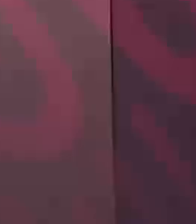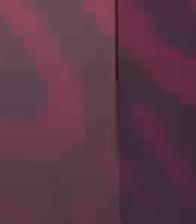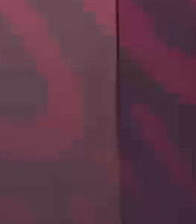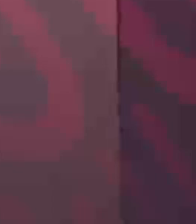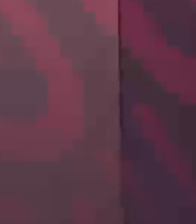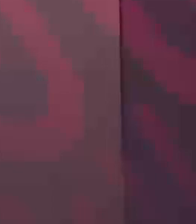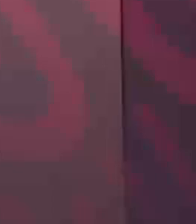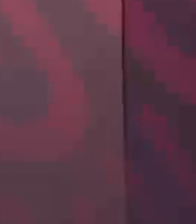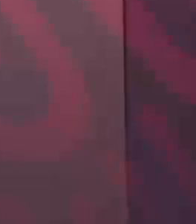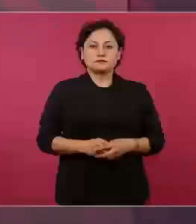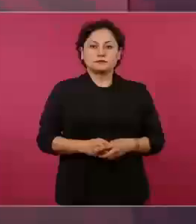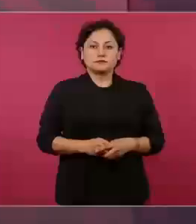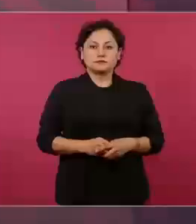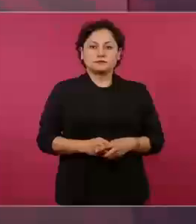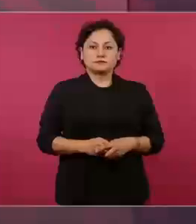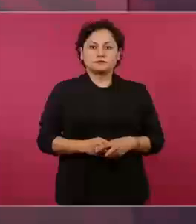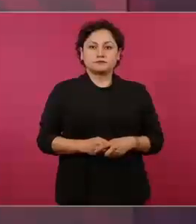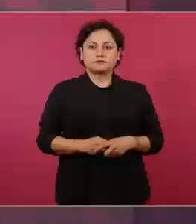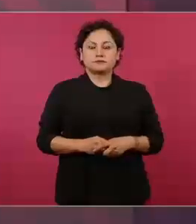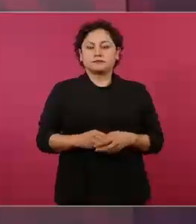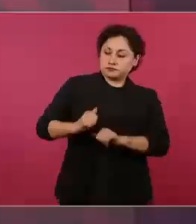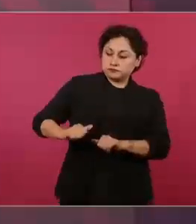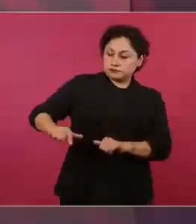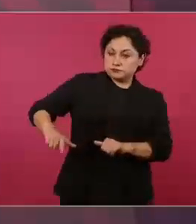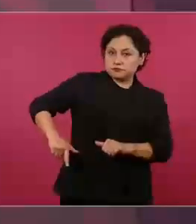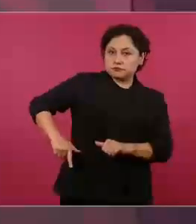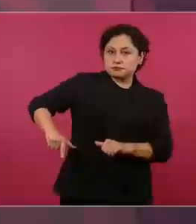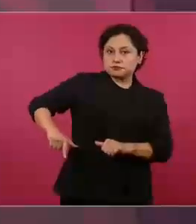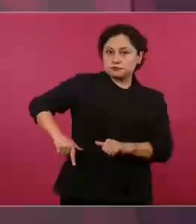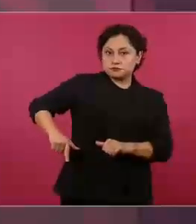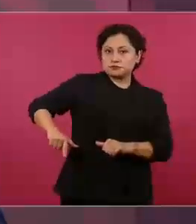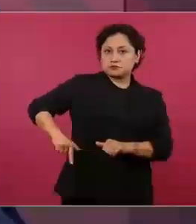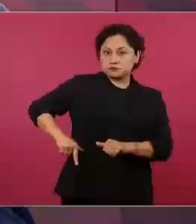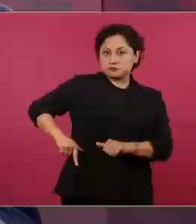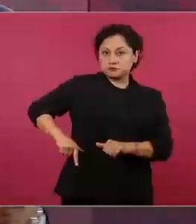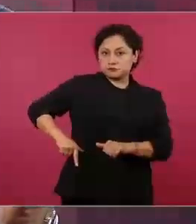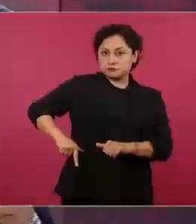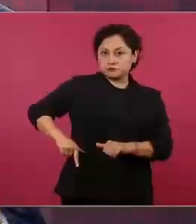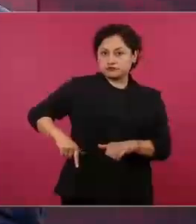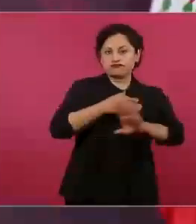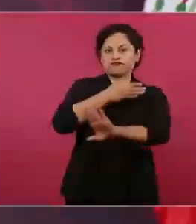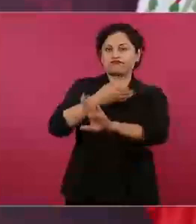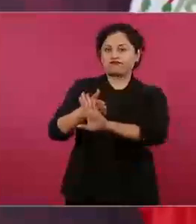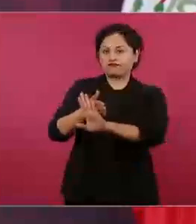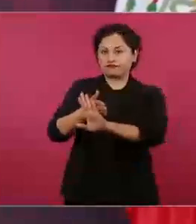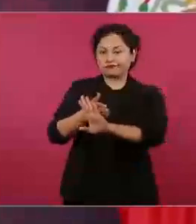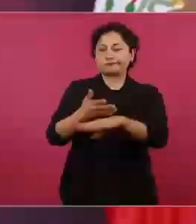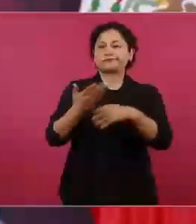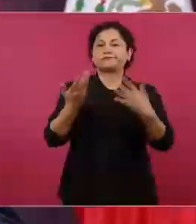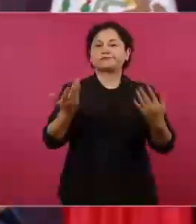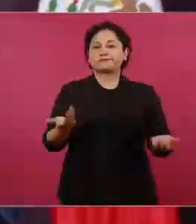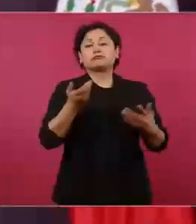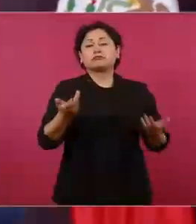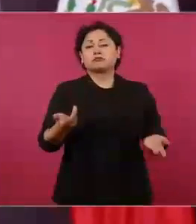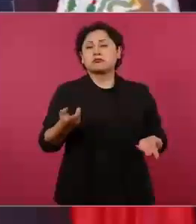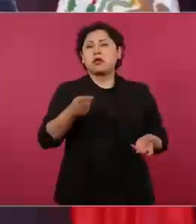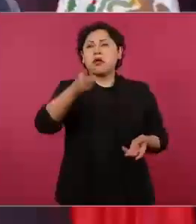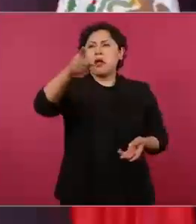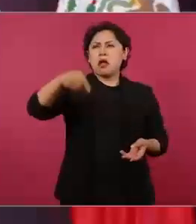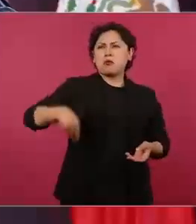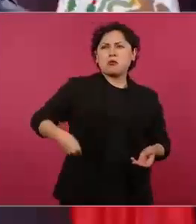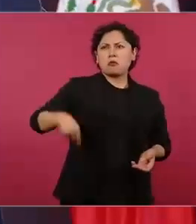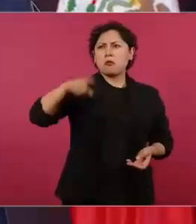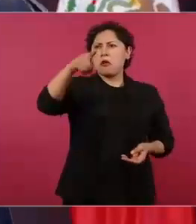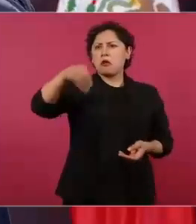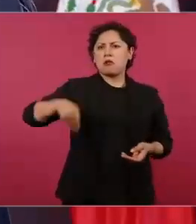afectar políticamente a quienes estén en el gobierno, más ahora, que ya es deporte nacional, pues es echarnos la culpa. Y se ha